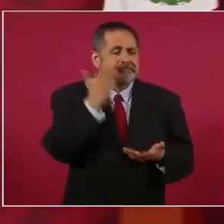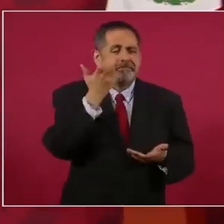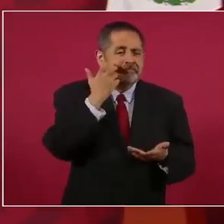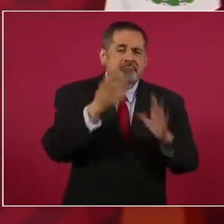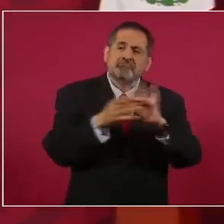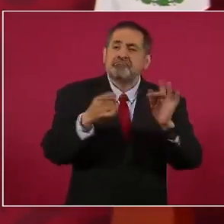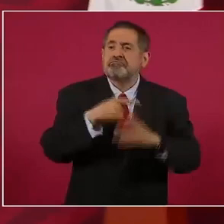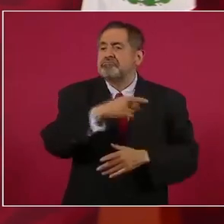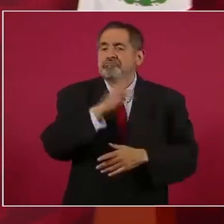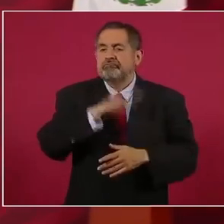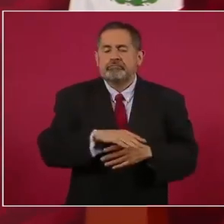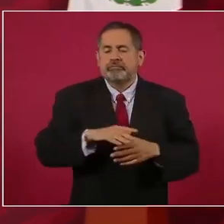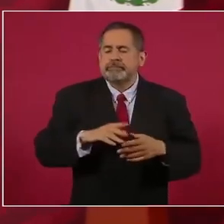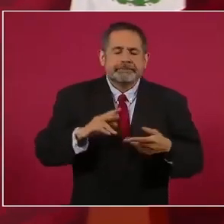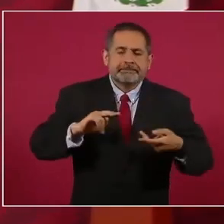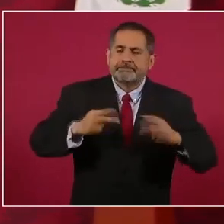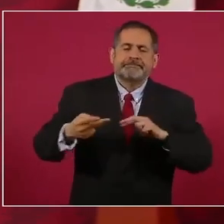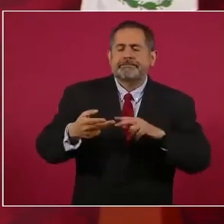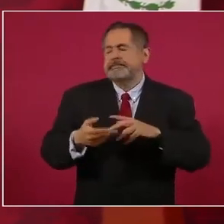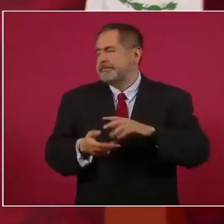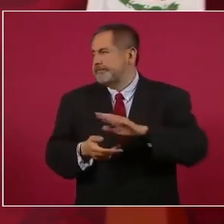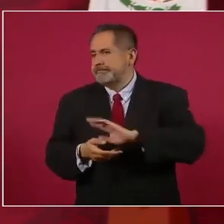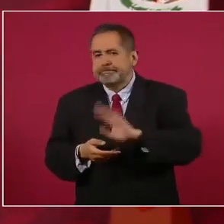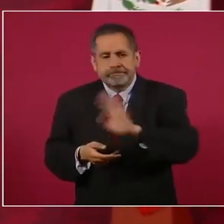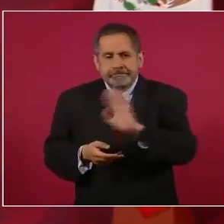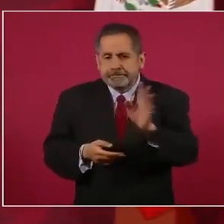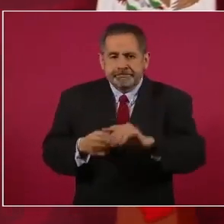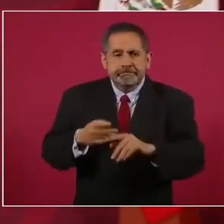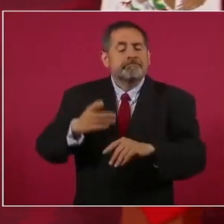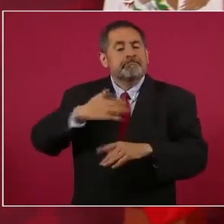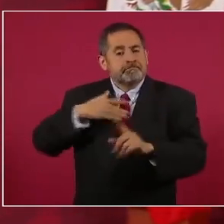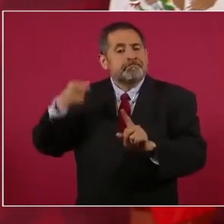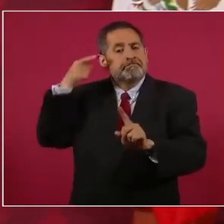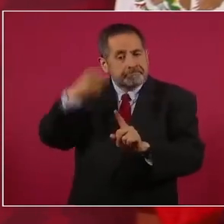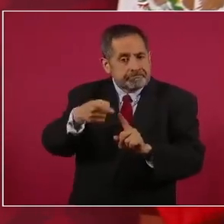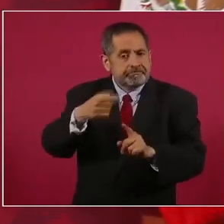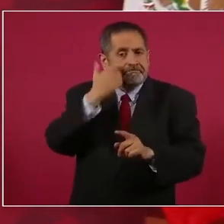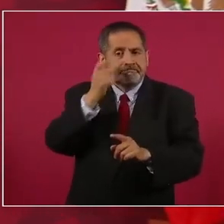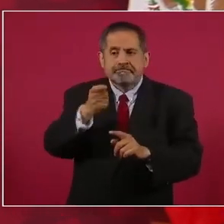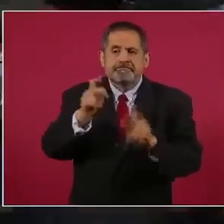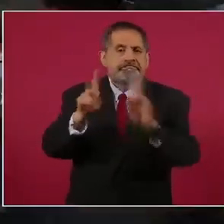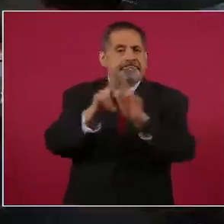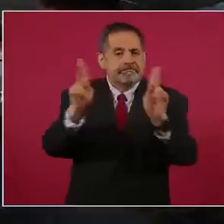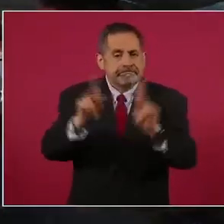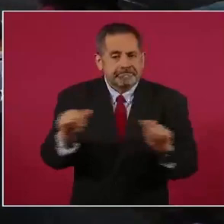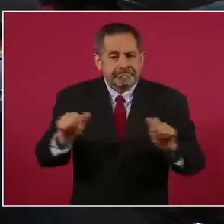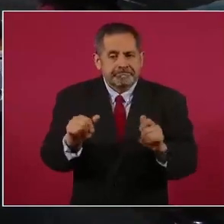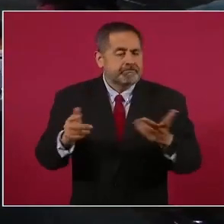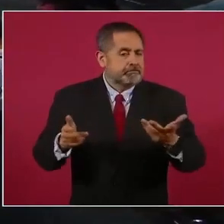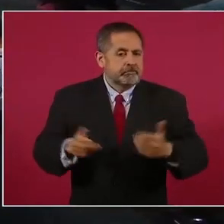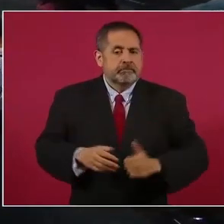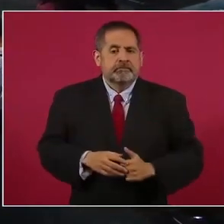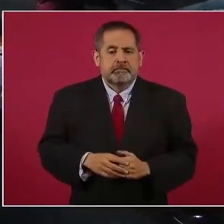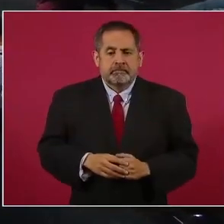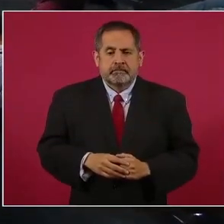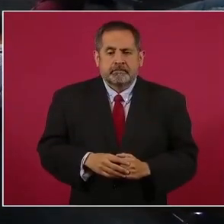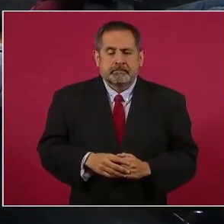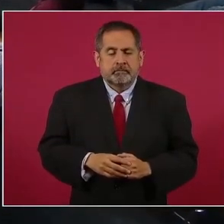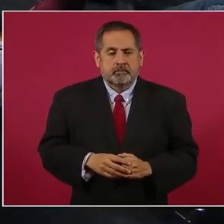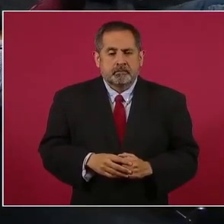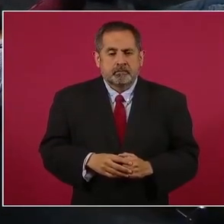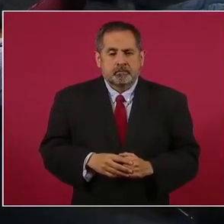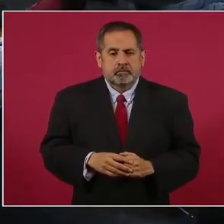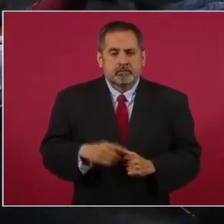el sentido de la propuesta, que es buscar la paz, y me